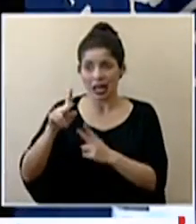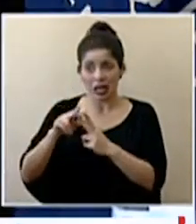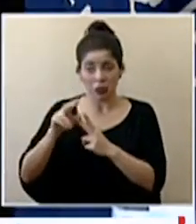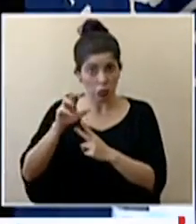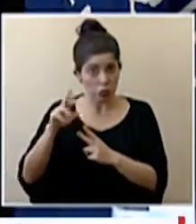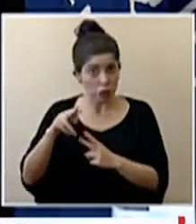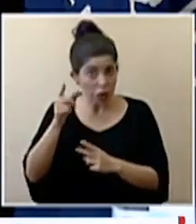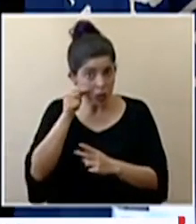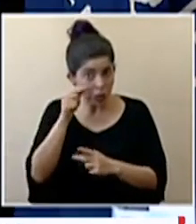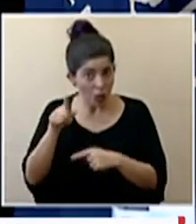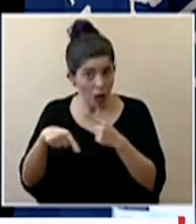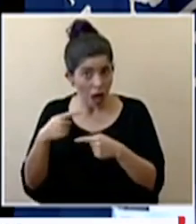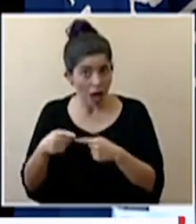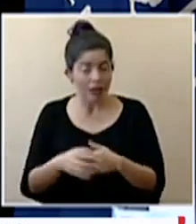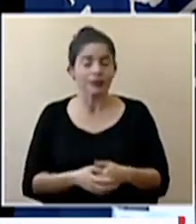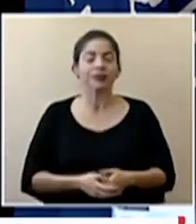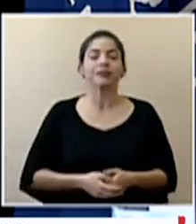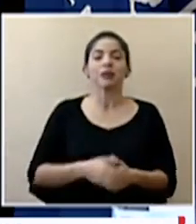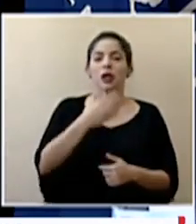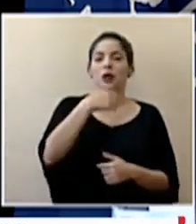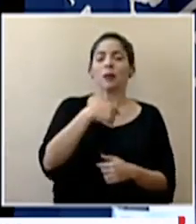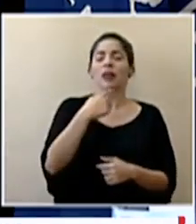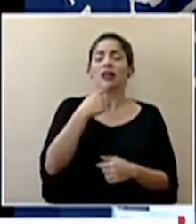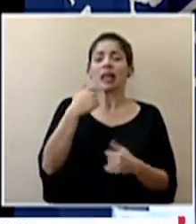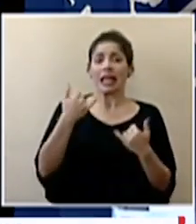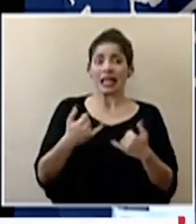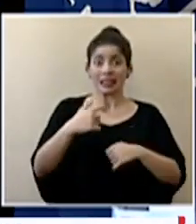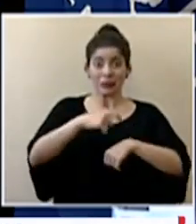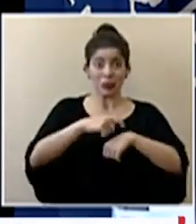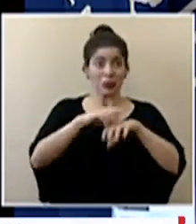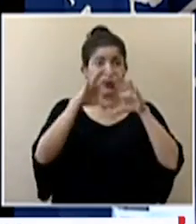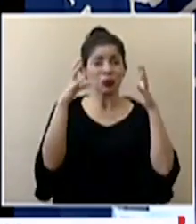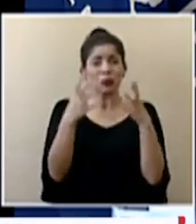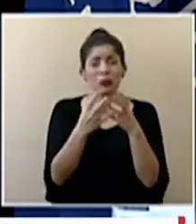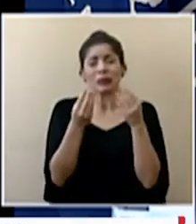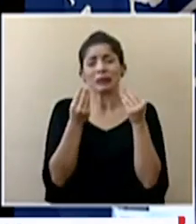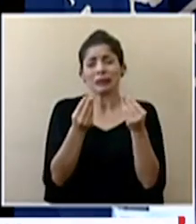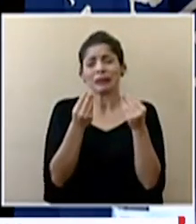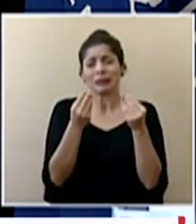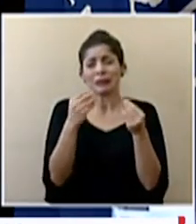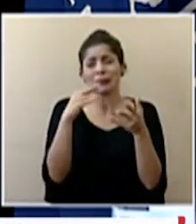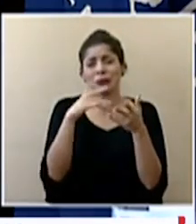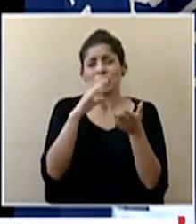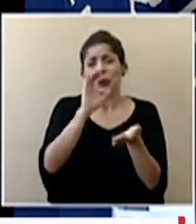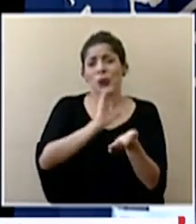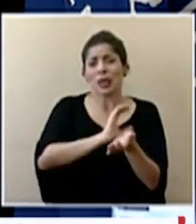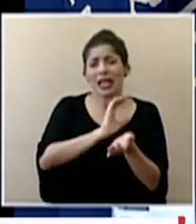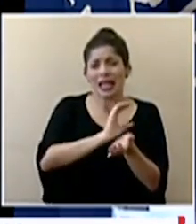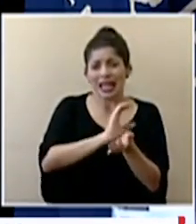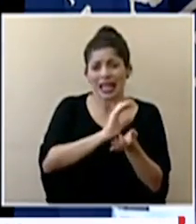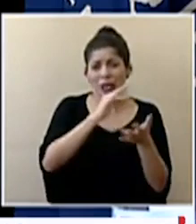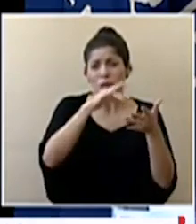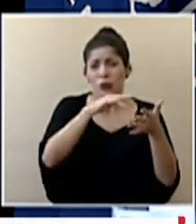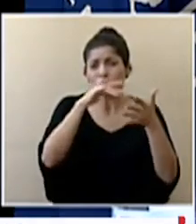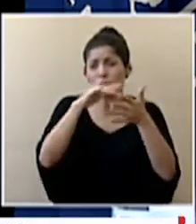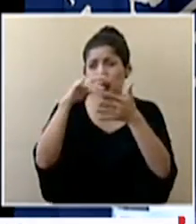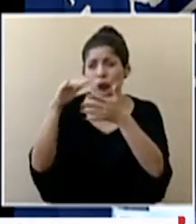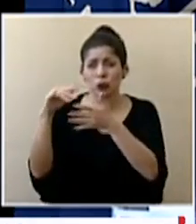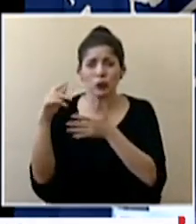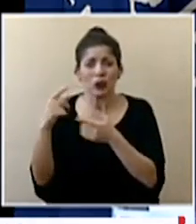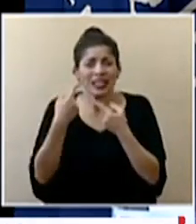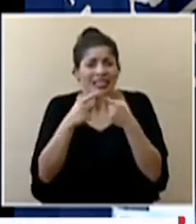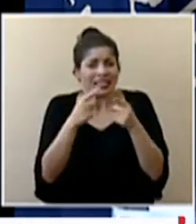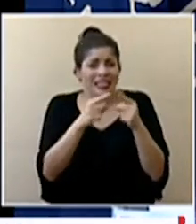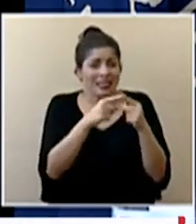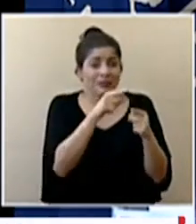En este momento en todo el mundo hay literalmente cientos de estudios clínicos que se están realizando y para una gran cantidad